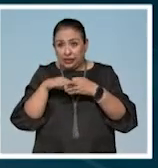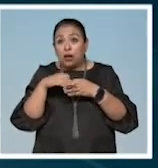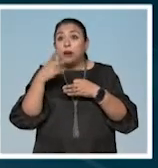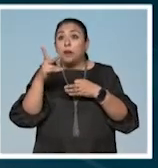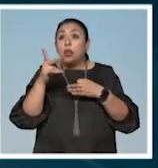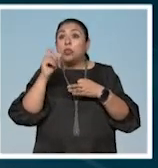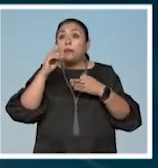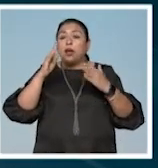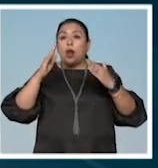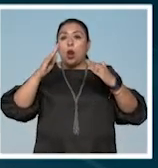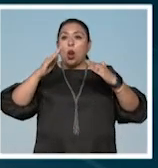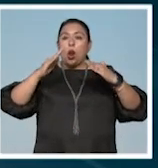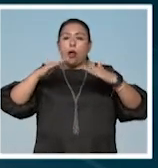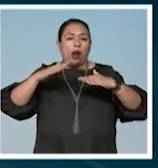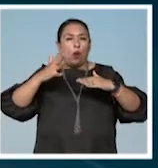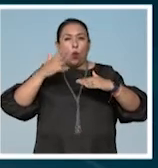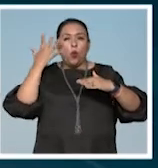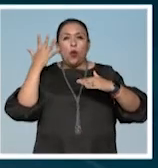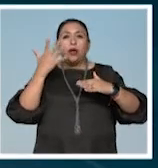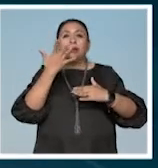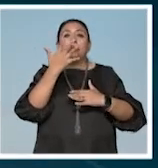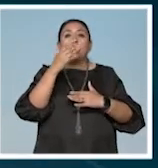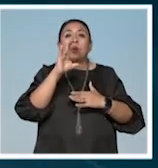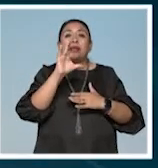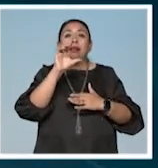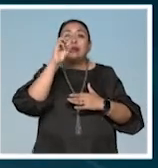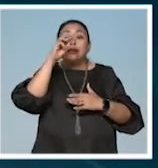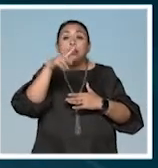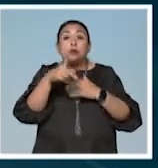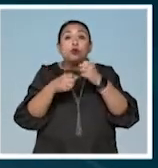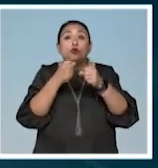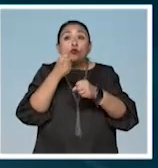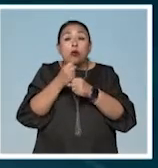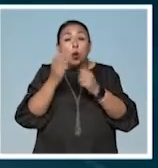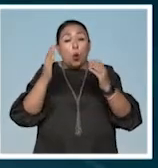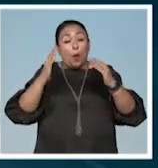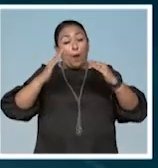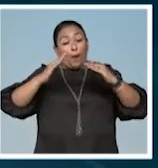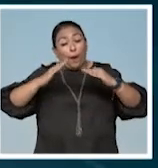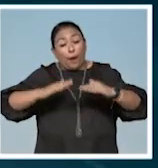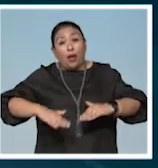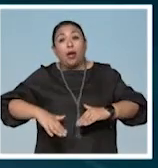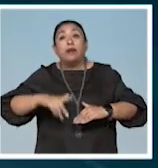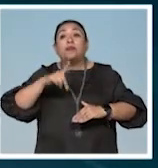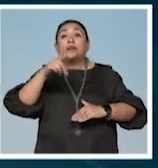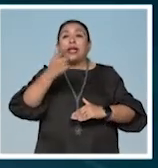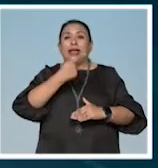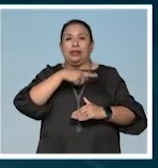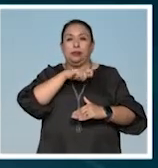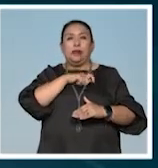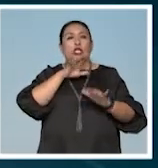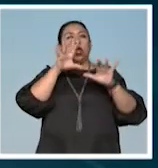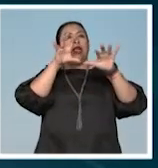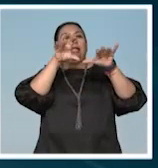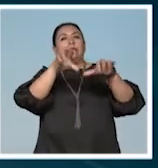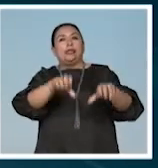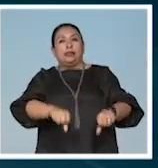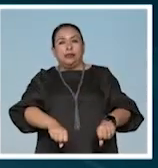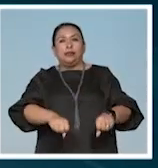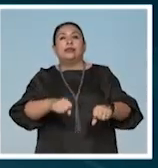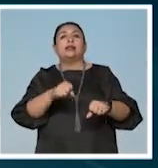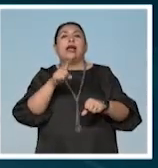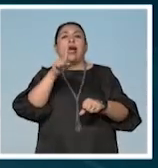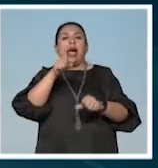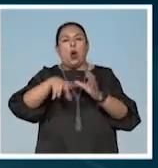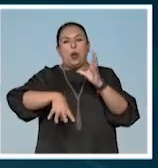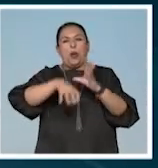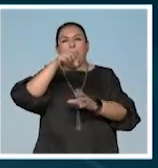hunde a una asombrosa velocidad de 50 centímetros al año, como resultado de que los españoles colonizadores drenaron sus